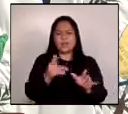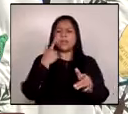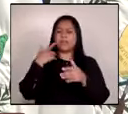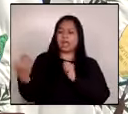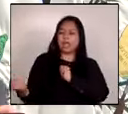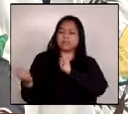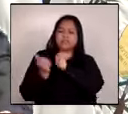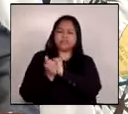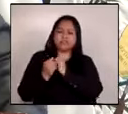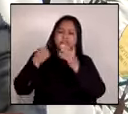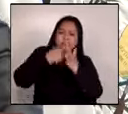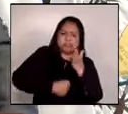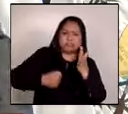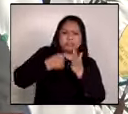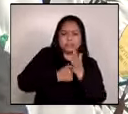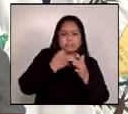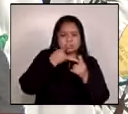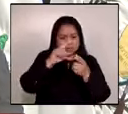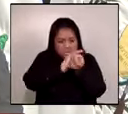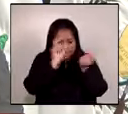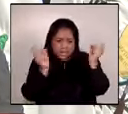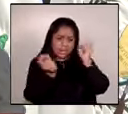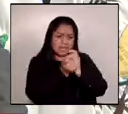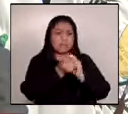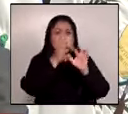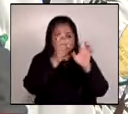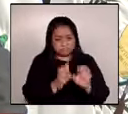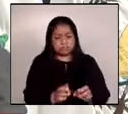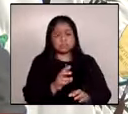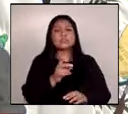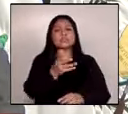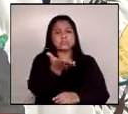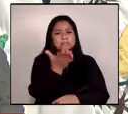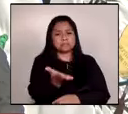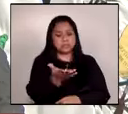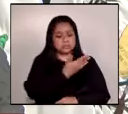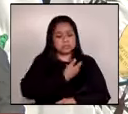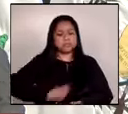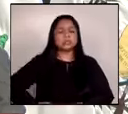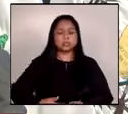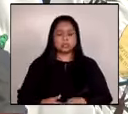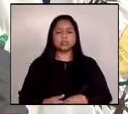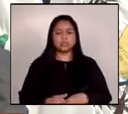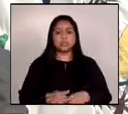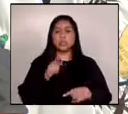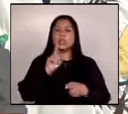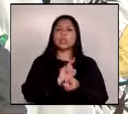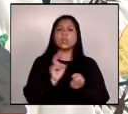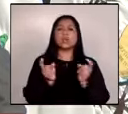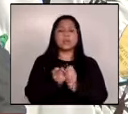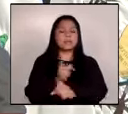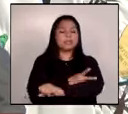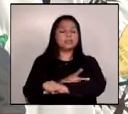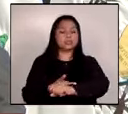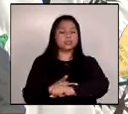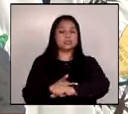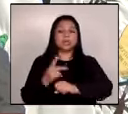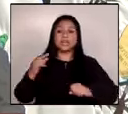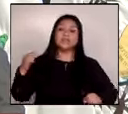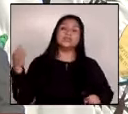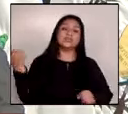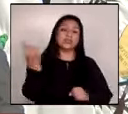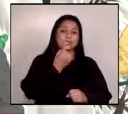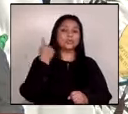el cambio que la gente le exige a el gobierno. Un cambio histórico que todas